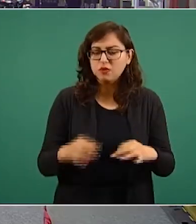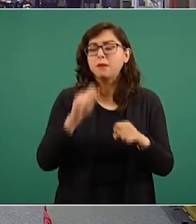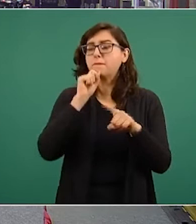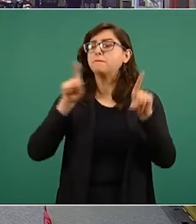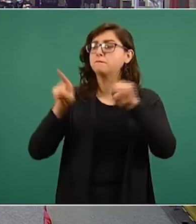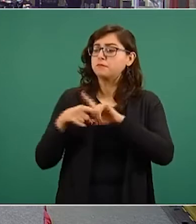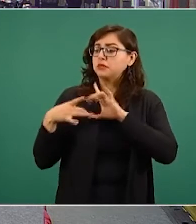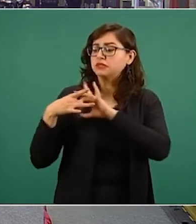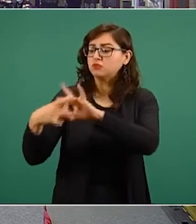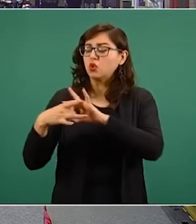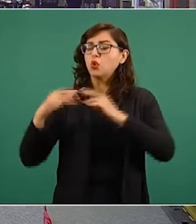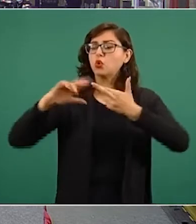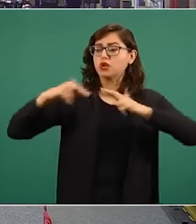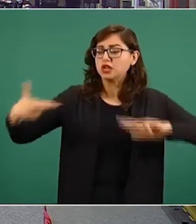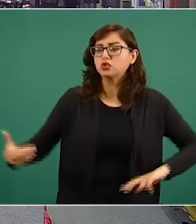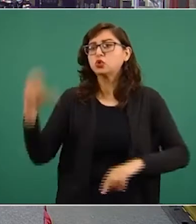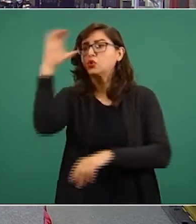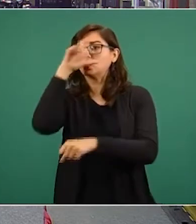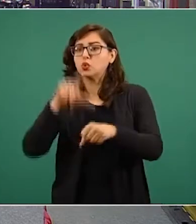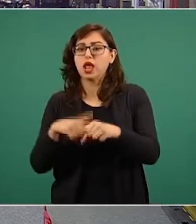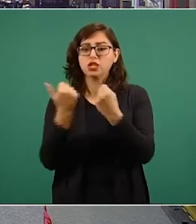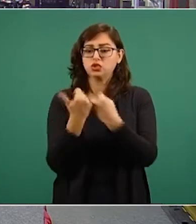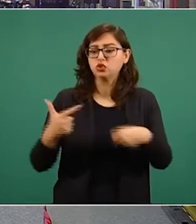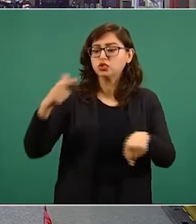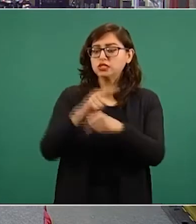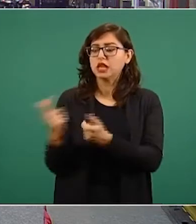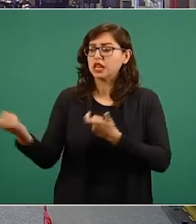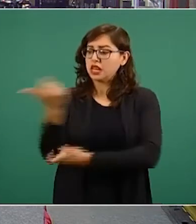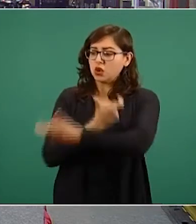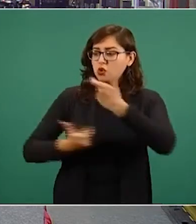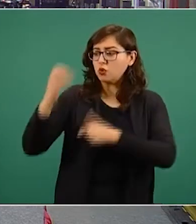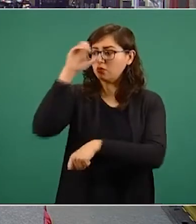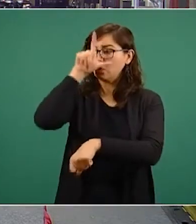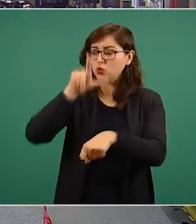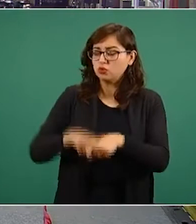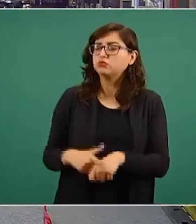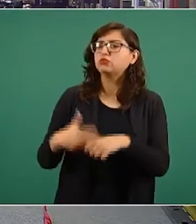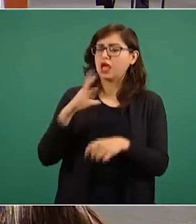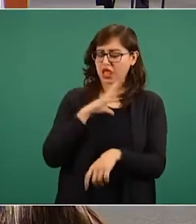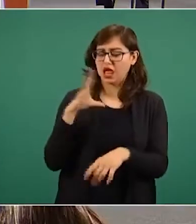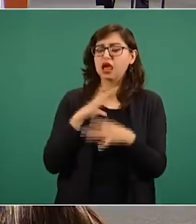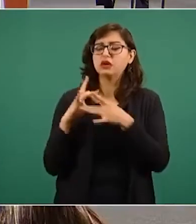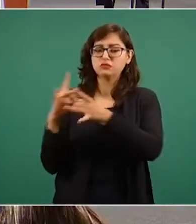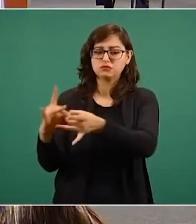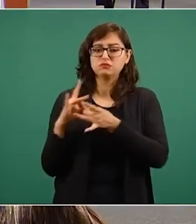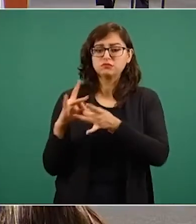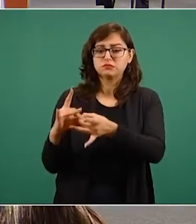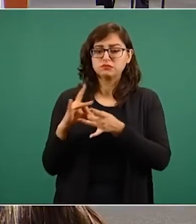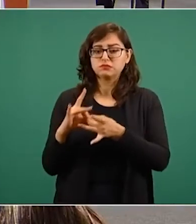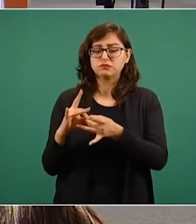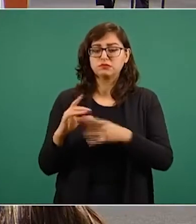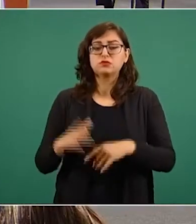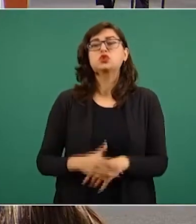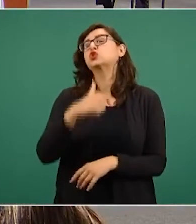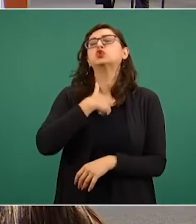culturales, sociales y económicos que hoy entrelazan a nuestros dos países. Me alienta el